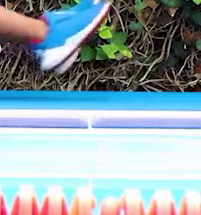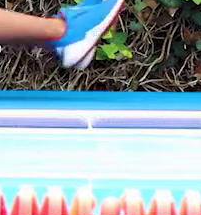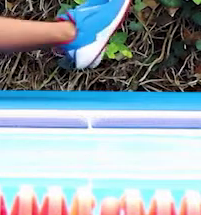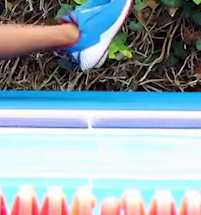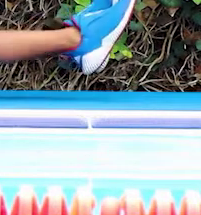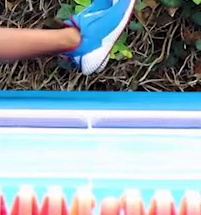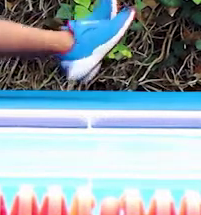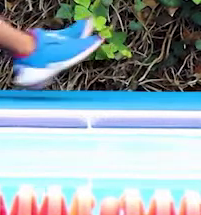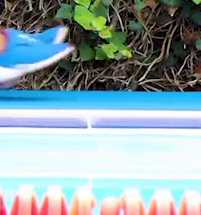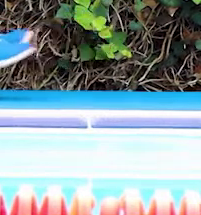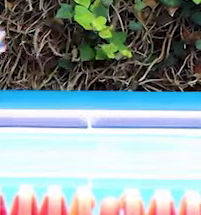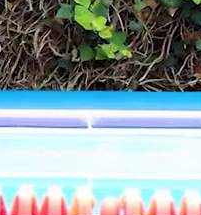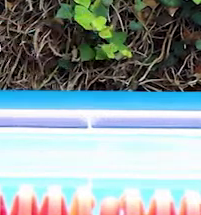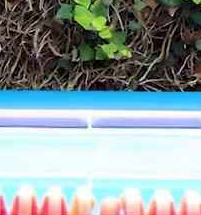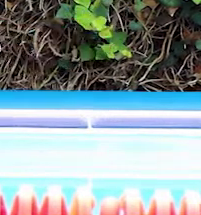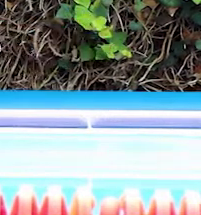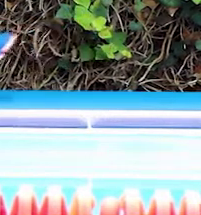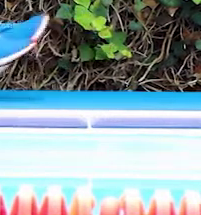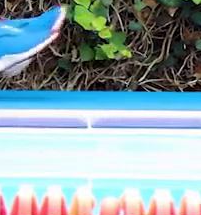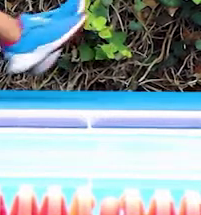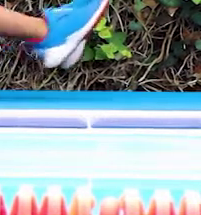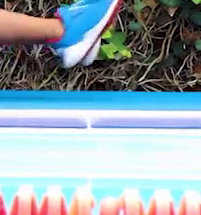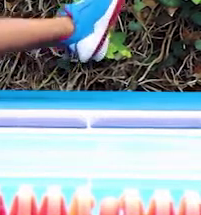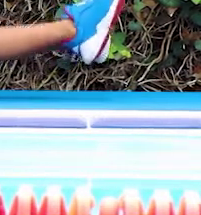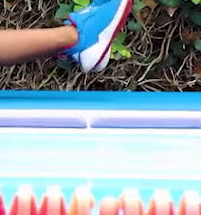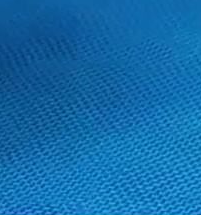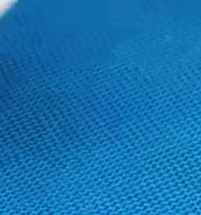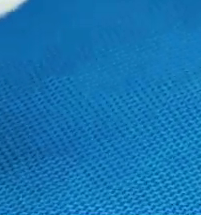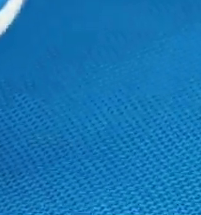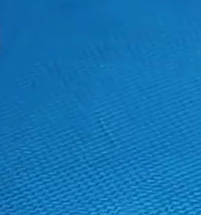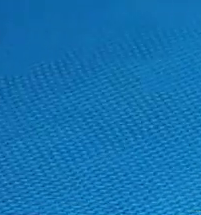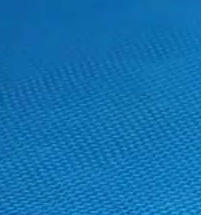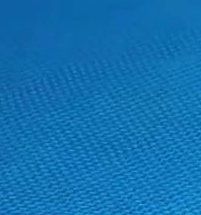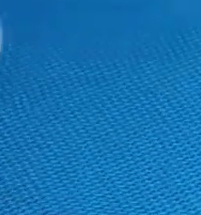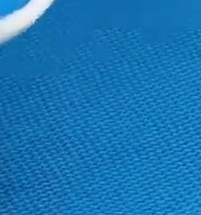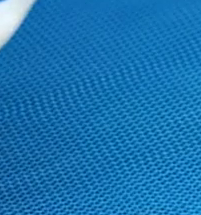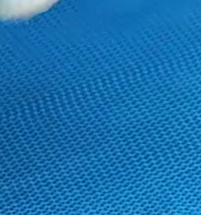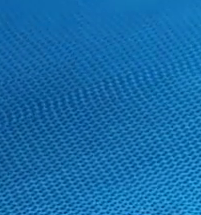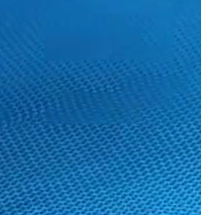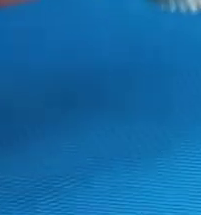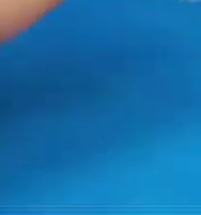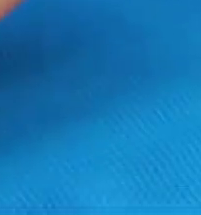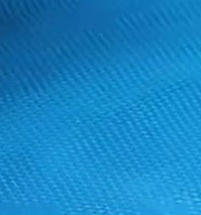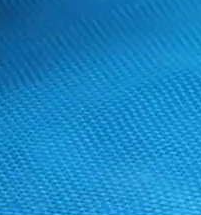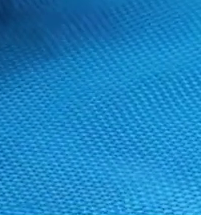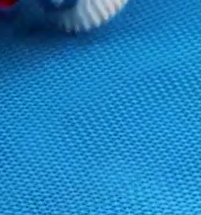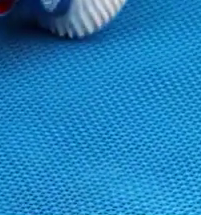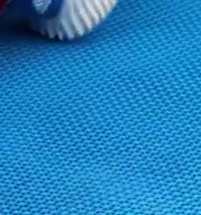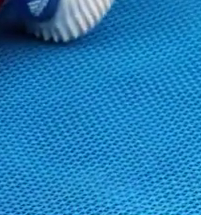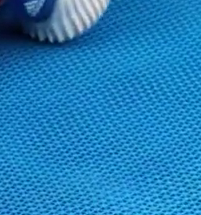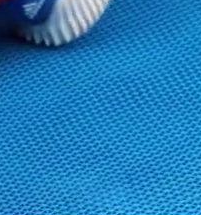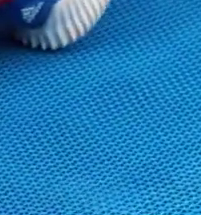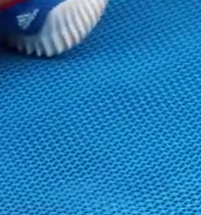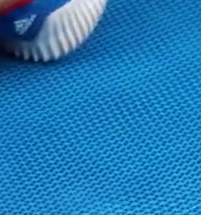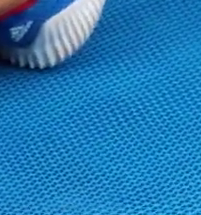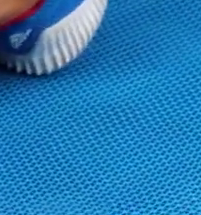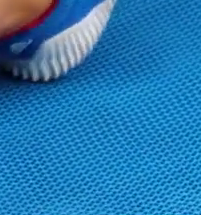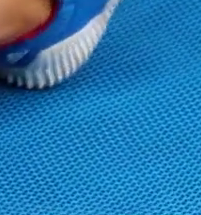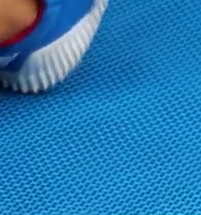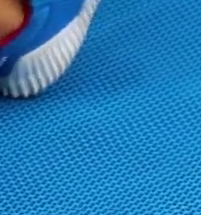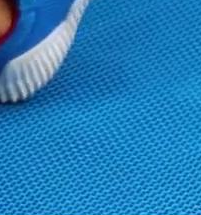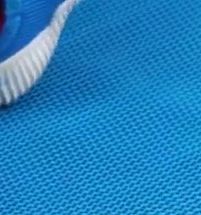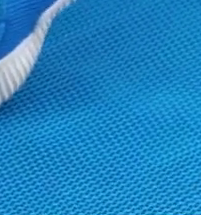dos, flexiona, estira bien sin que peguen los talones en el suelo. Alto.